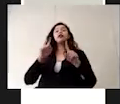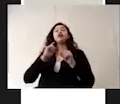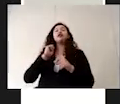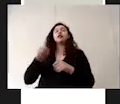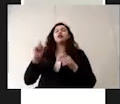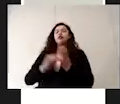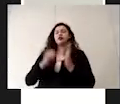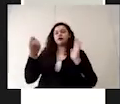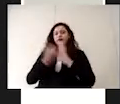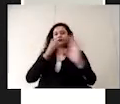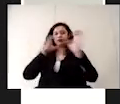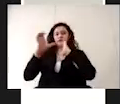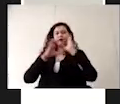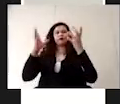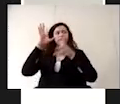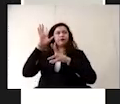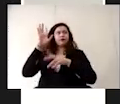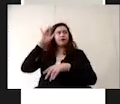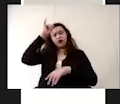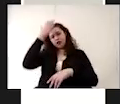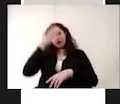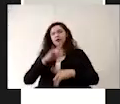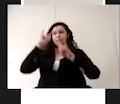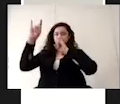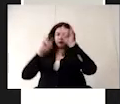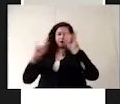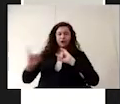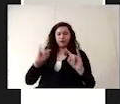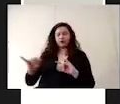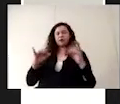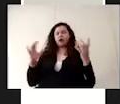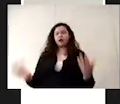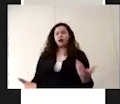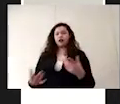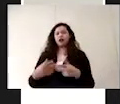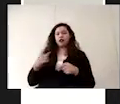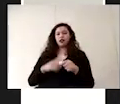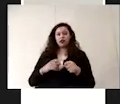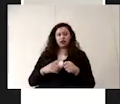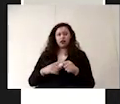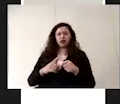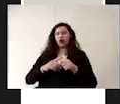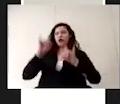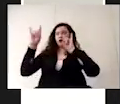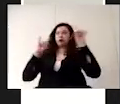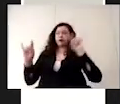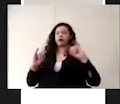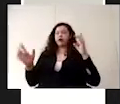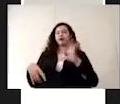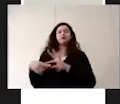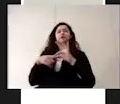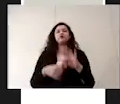mediante el uso de señales, símbolos icónicos, lingüísticos y cromáticos, orienta y brinda